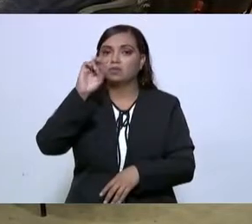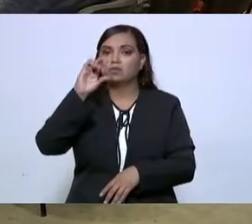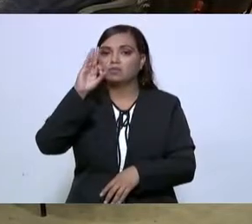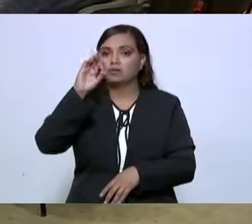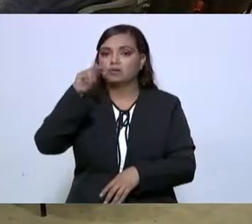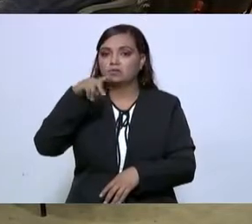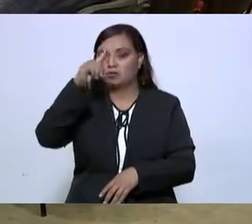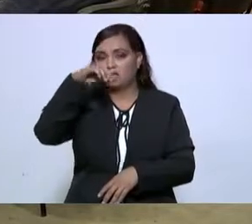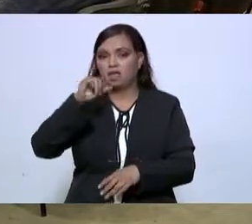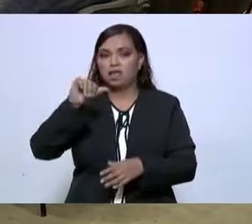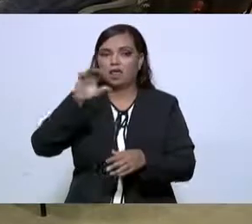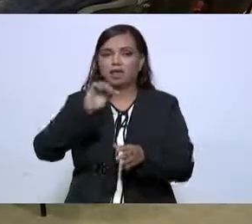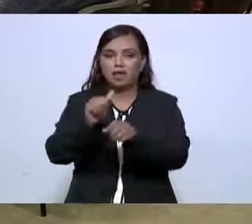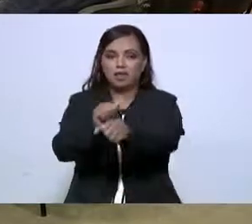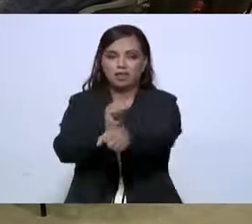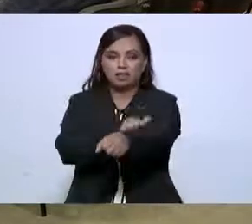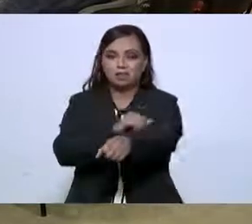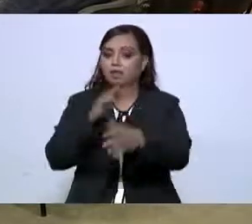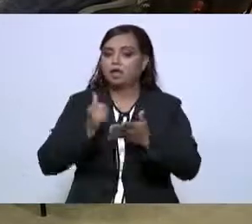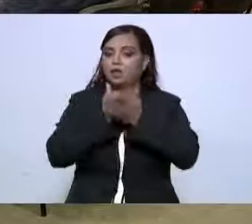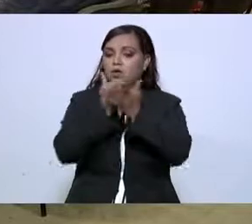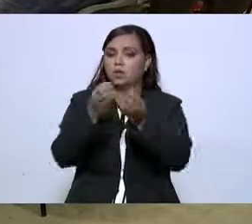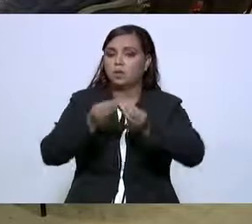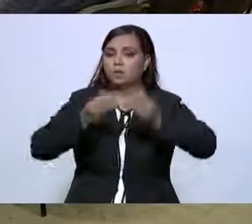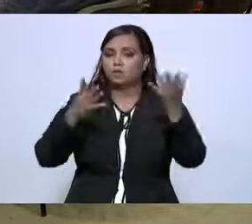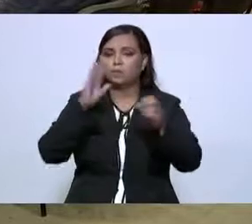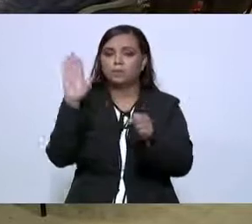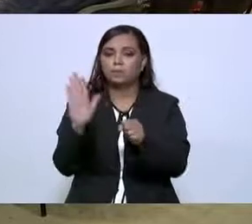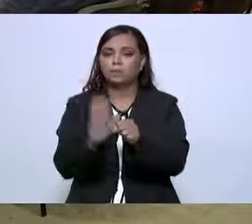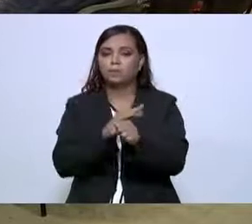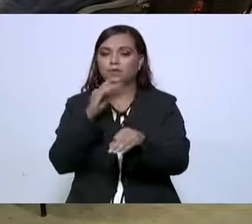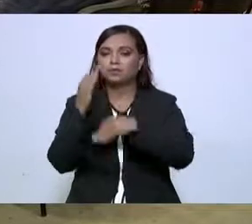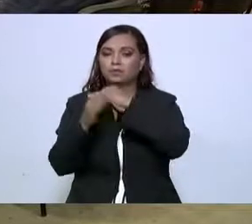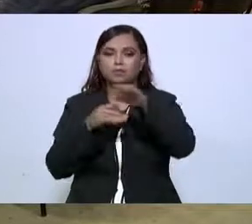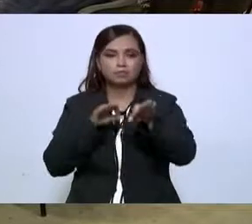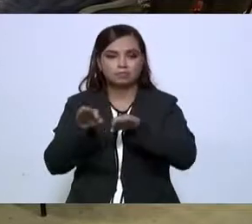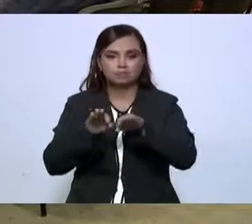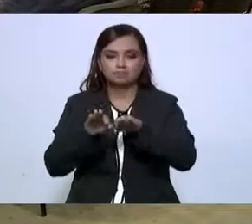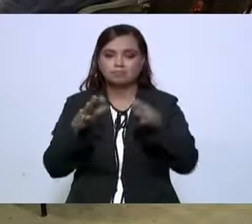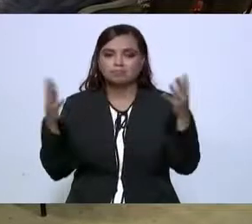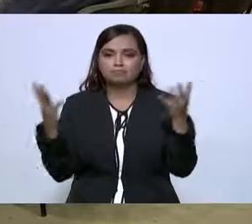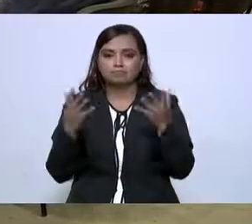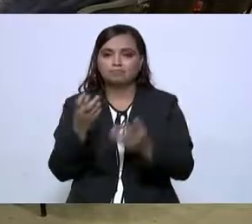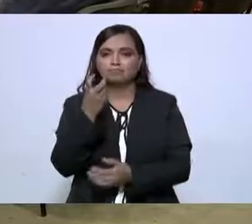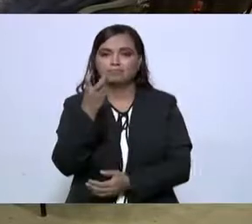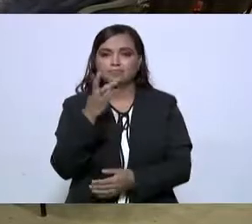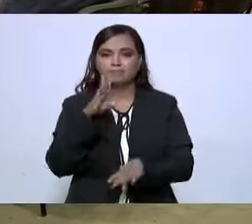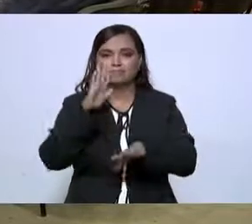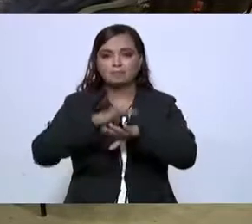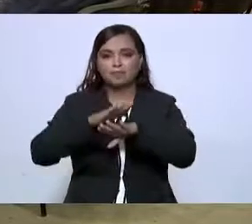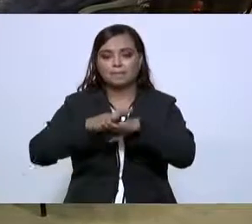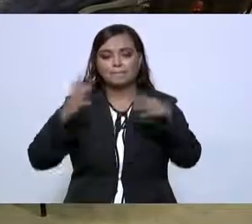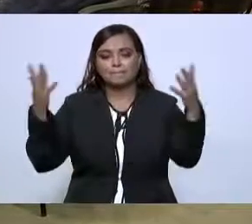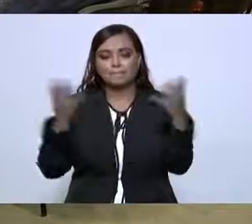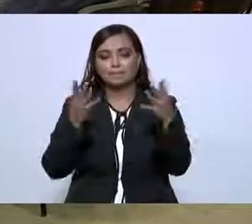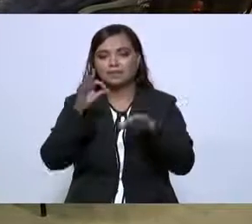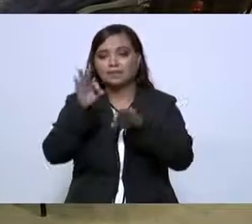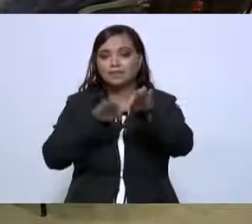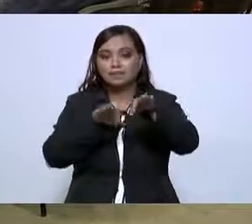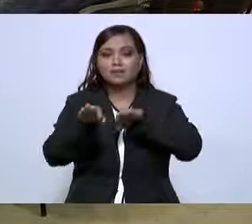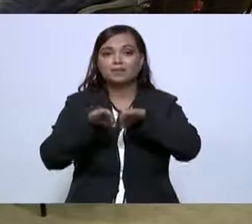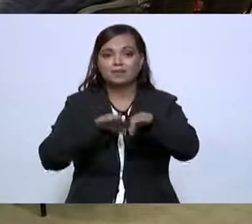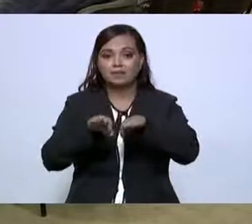va a ayudar mucho porque todas estas obras significan crear empleos.